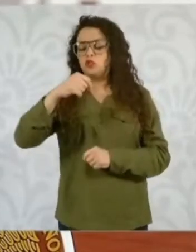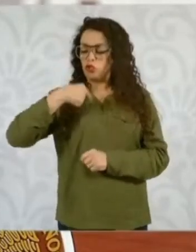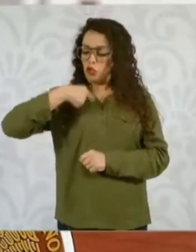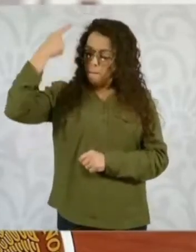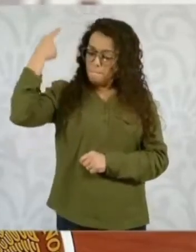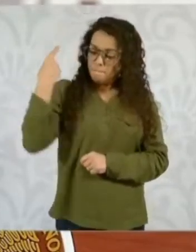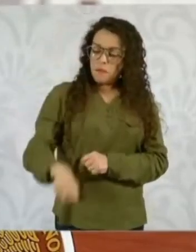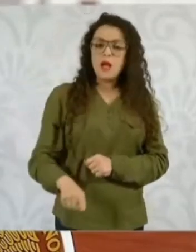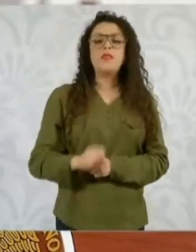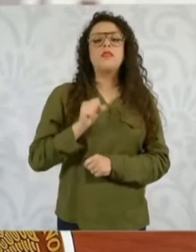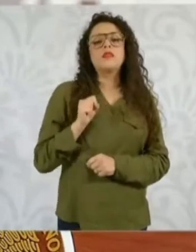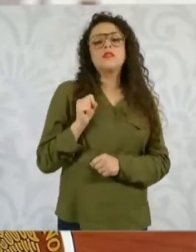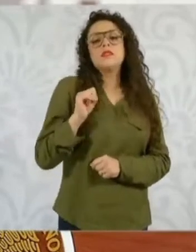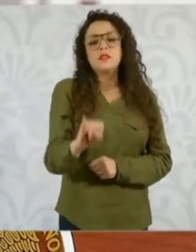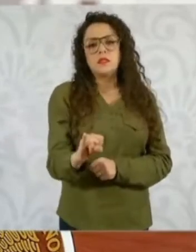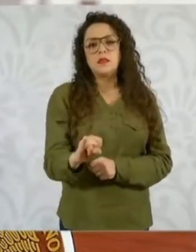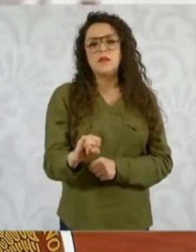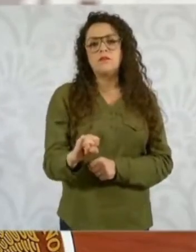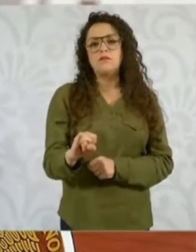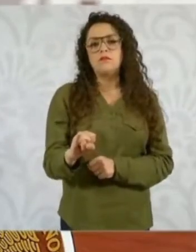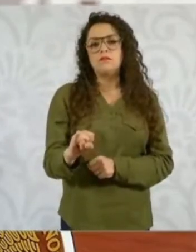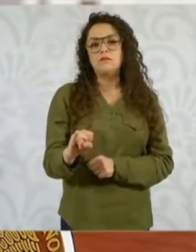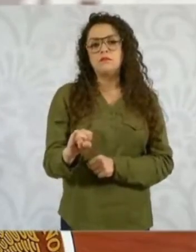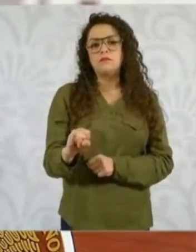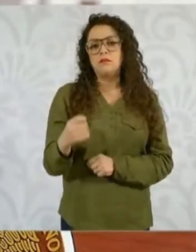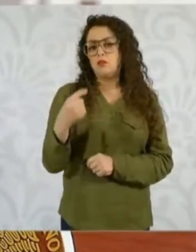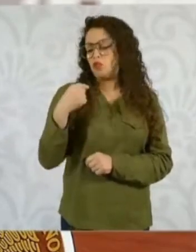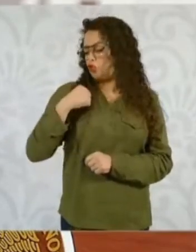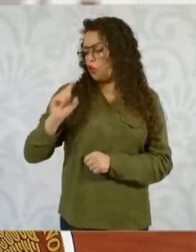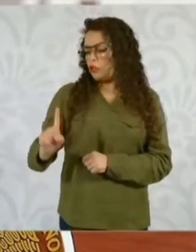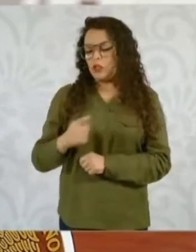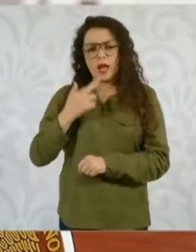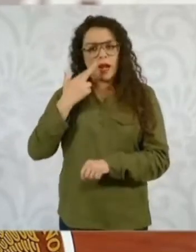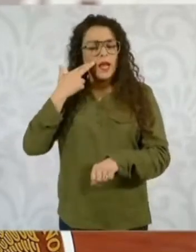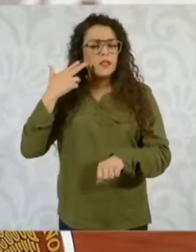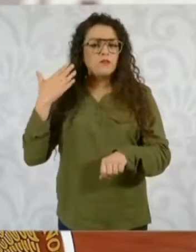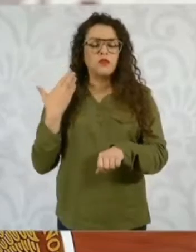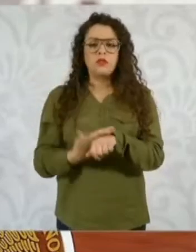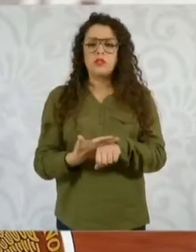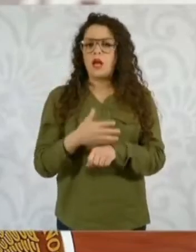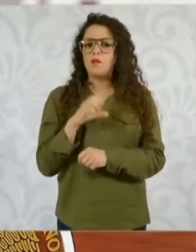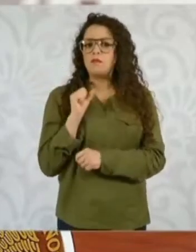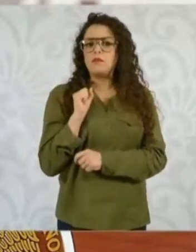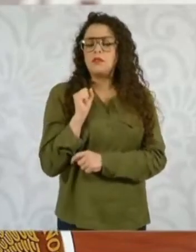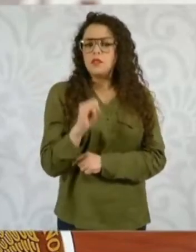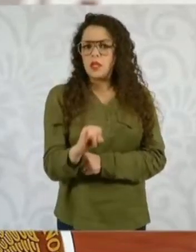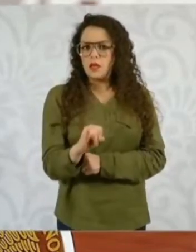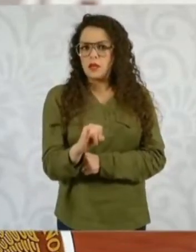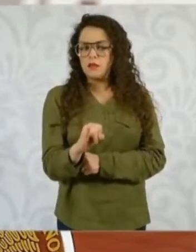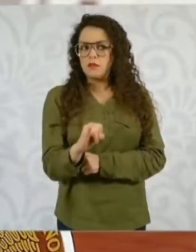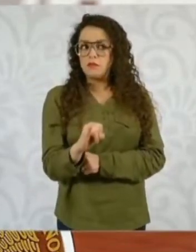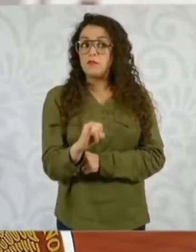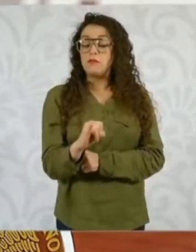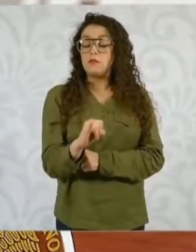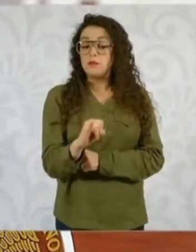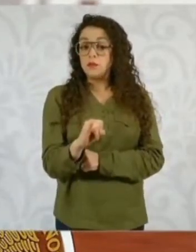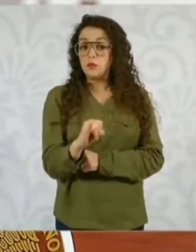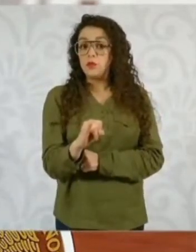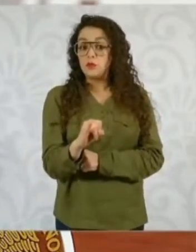represión como único responsable, más allá de las investigaciones judiciales.